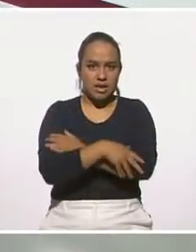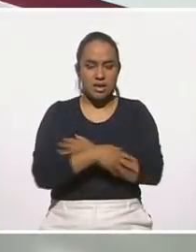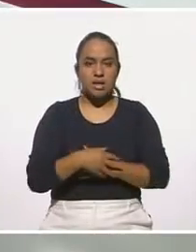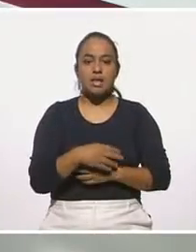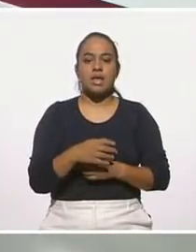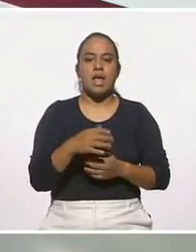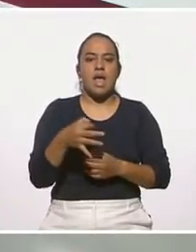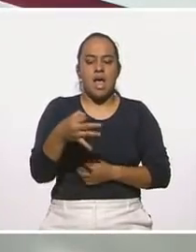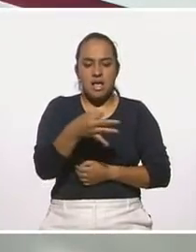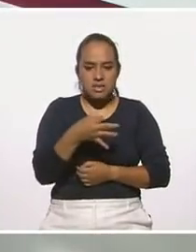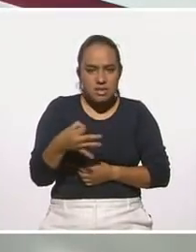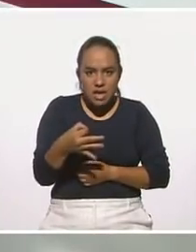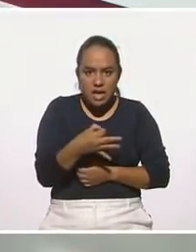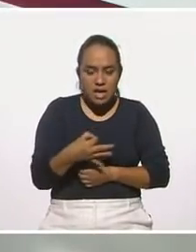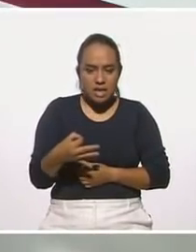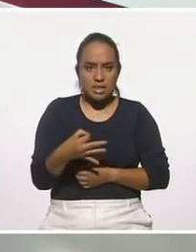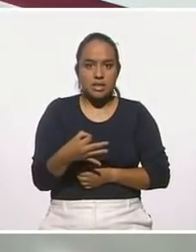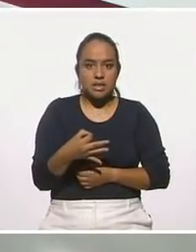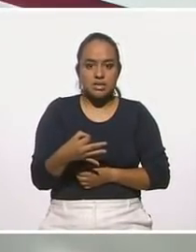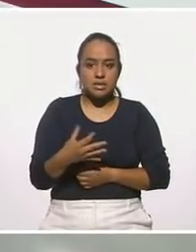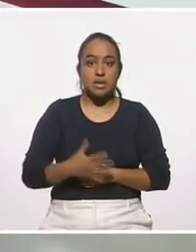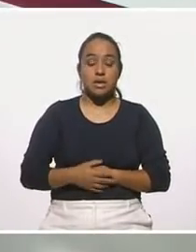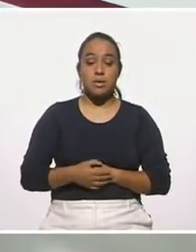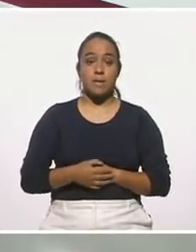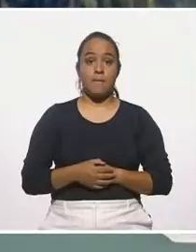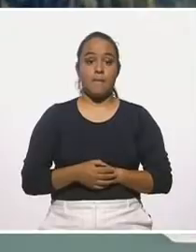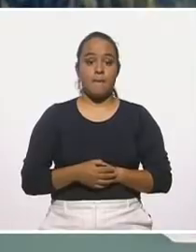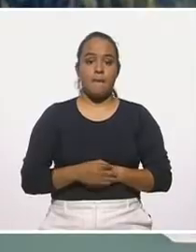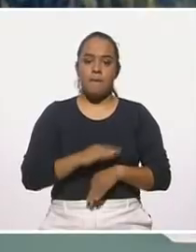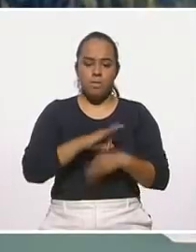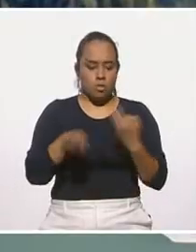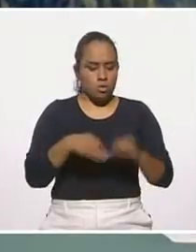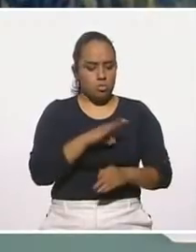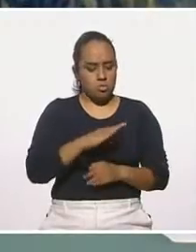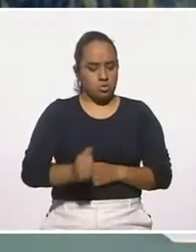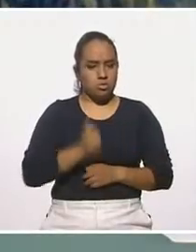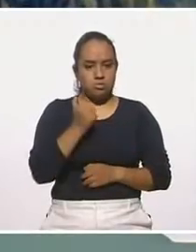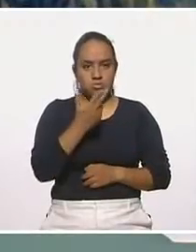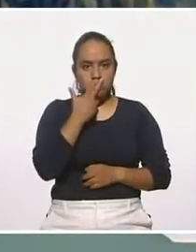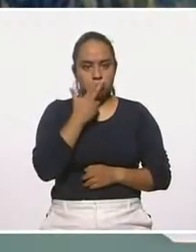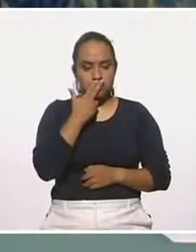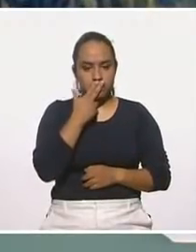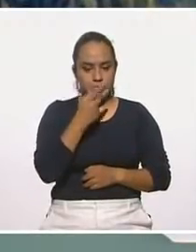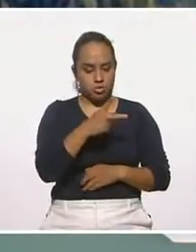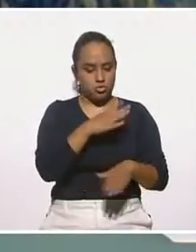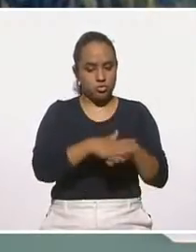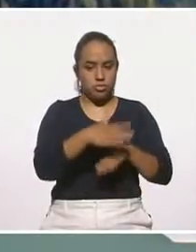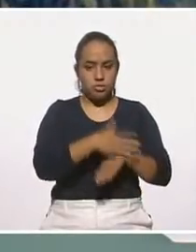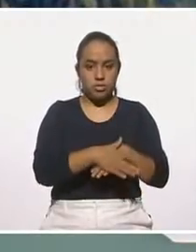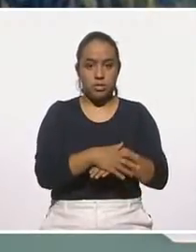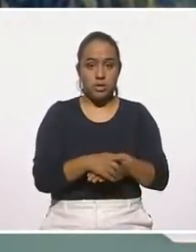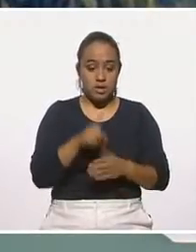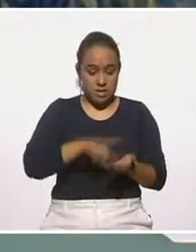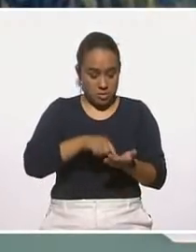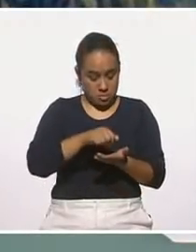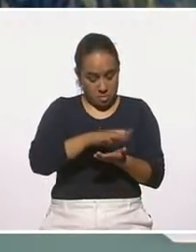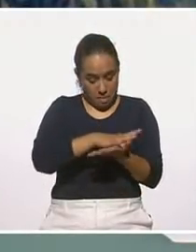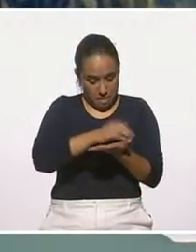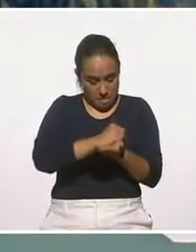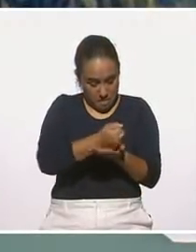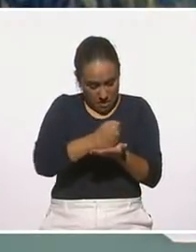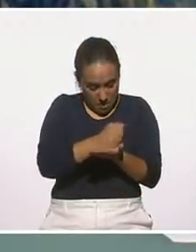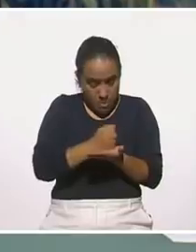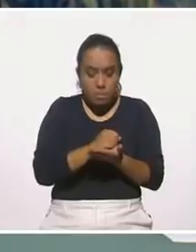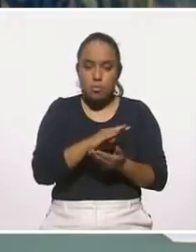hacer aceites, aceites, entonces todo se utiliza del nopal. Si ya molidito todo eso, pues todo se